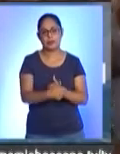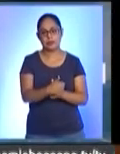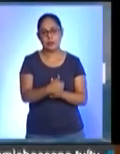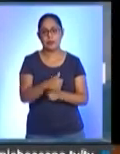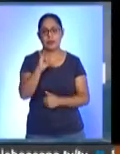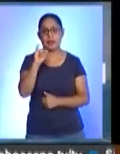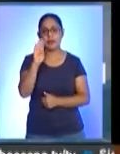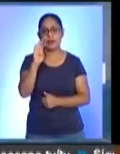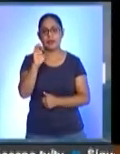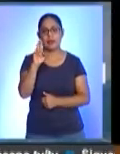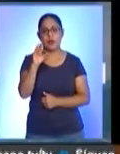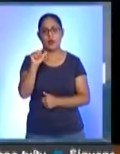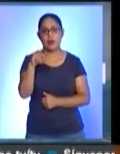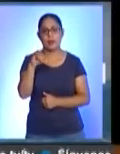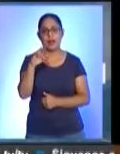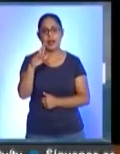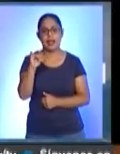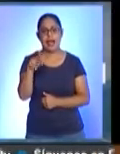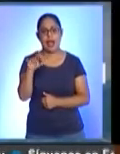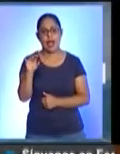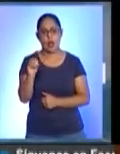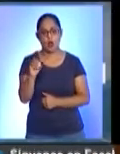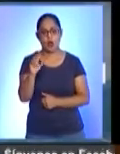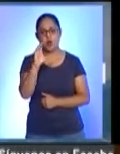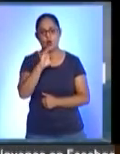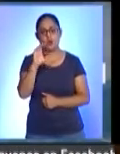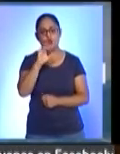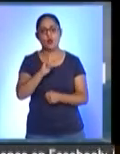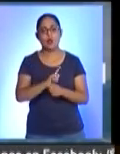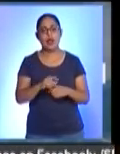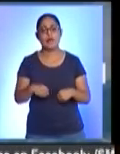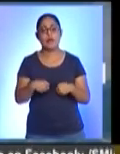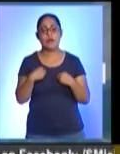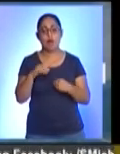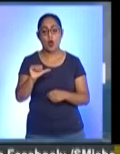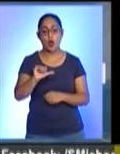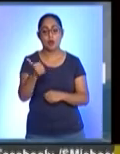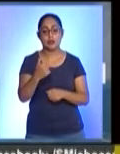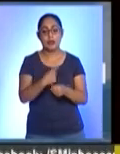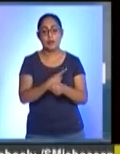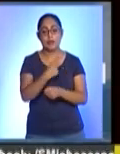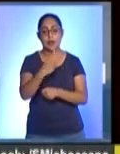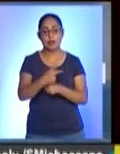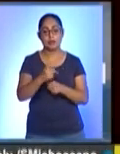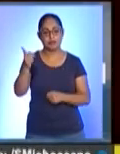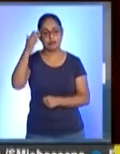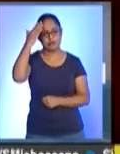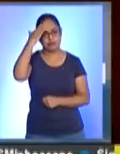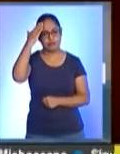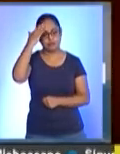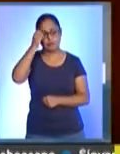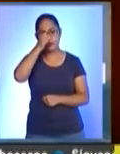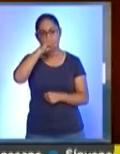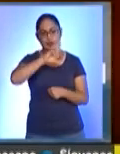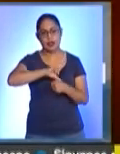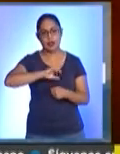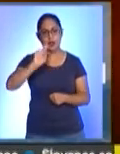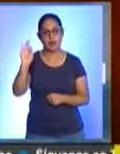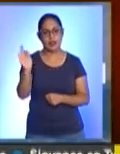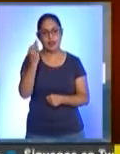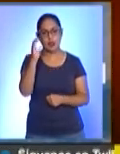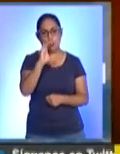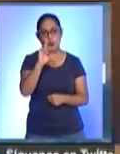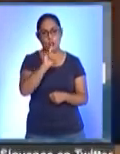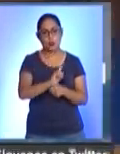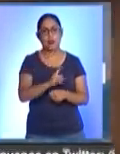iberoamericano Ibercultura Viva, conformado por 11 países y presidido por la Secretaría de Cultura Federal, llevó a cabo